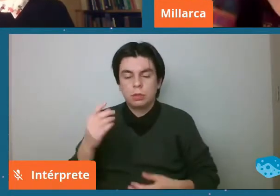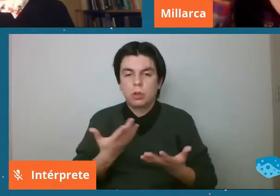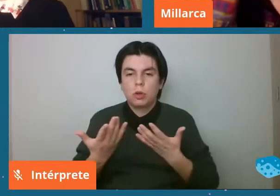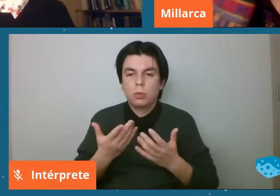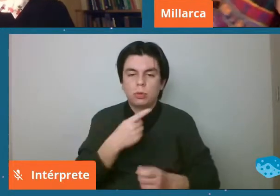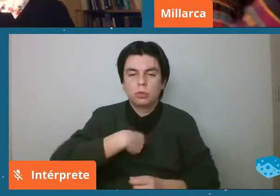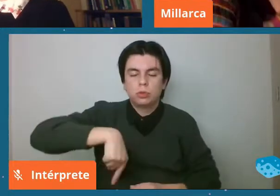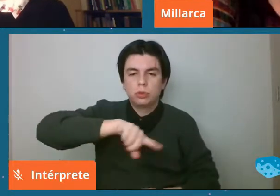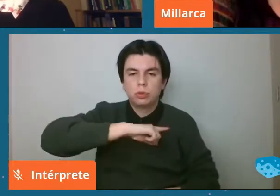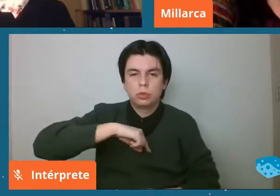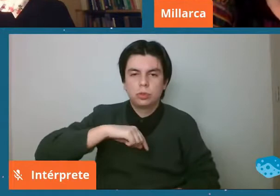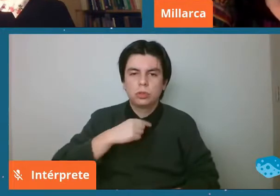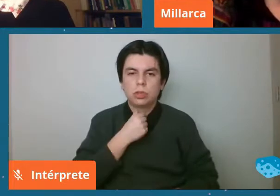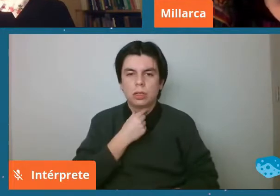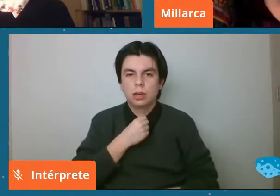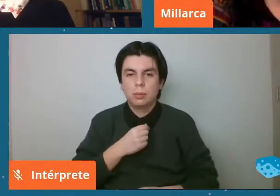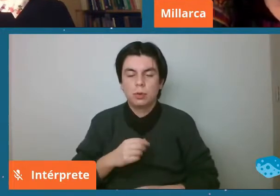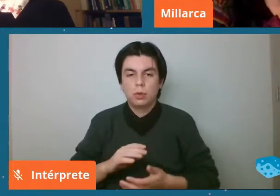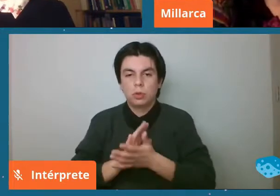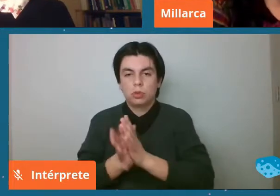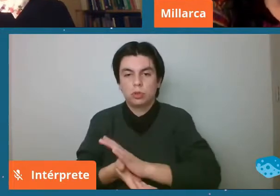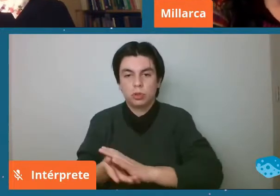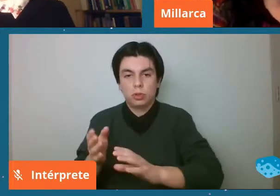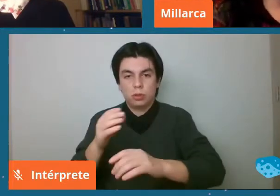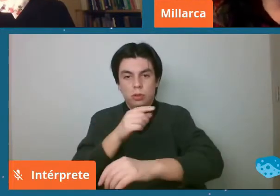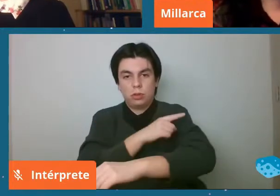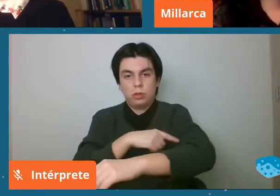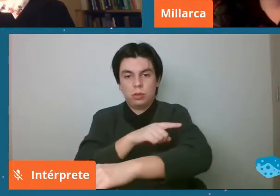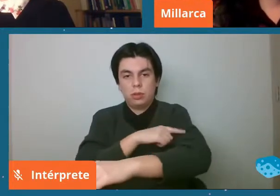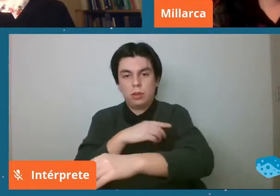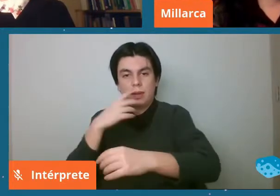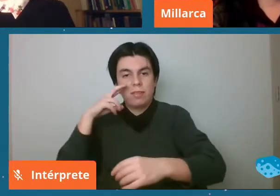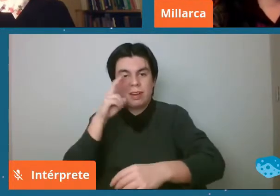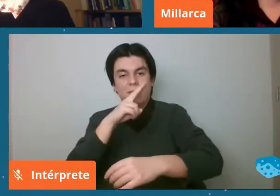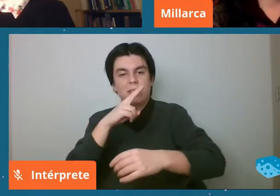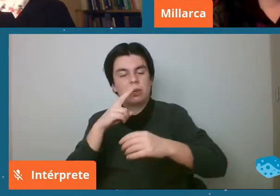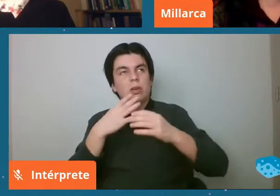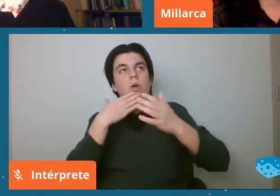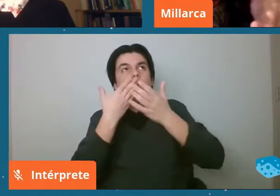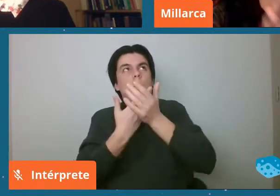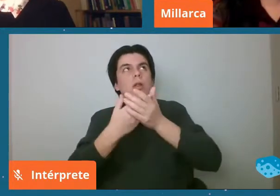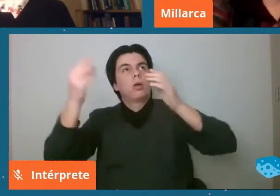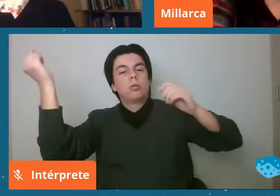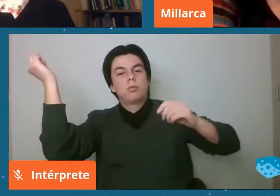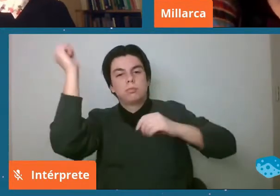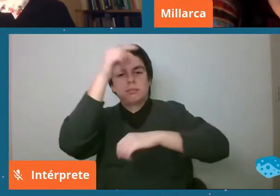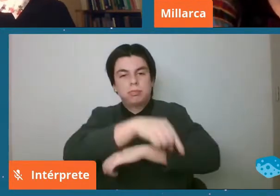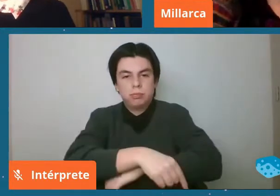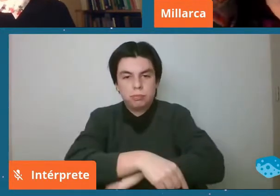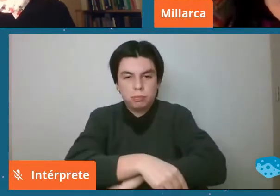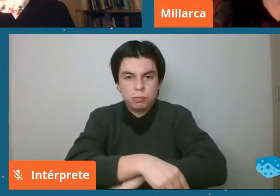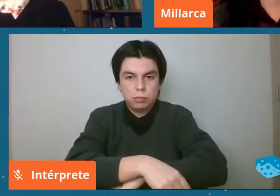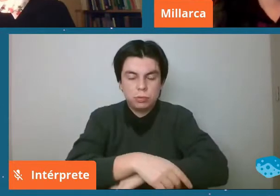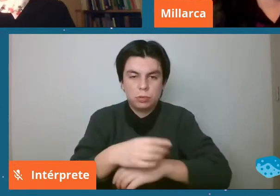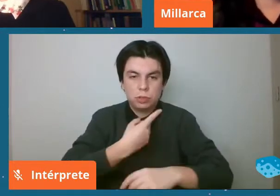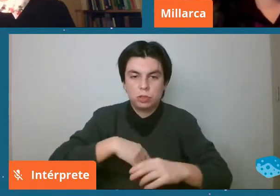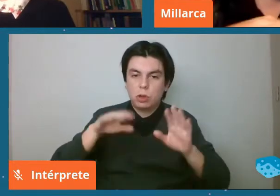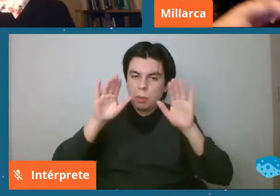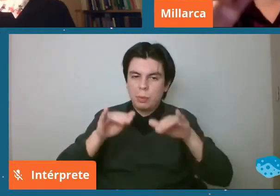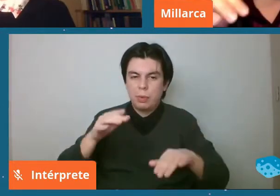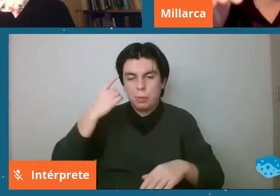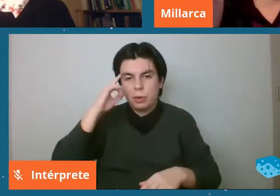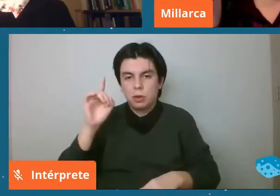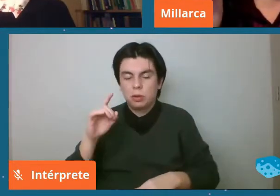cubriendo obviamente con esas maravillosas cámaras van a ver cuando caiga uno que pueda generar un meteorito y vamos a hacer el mismo procedimiento